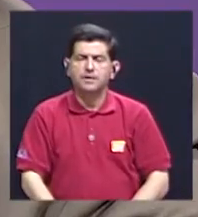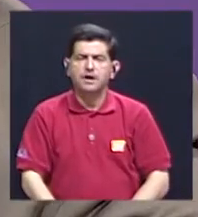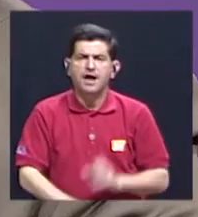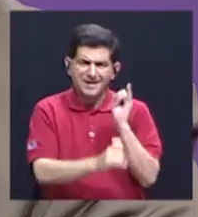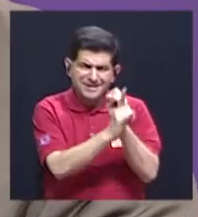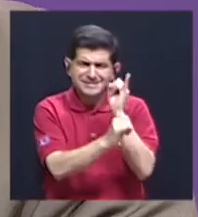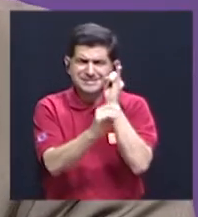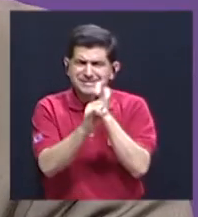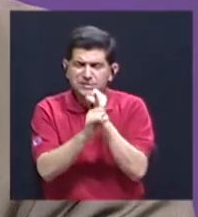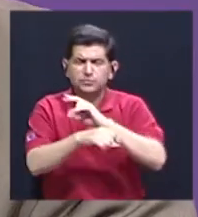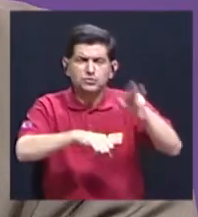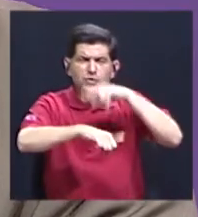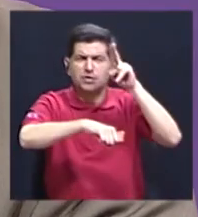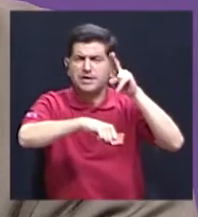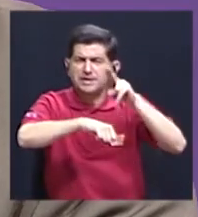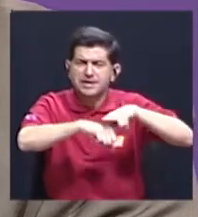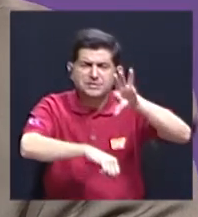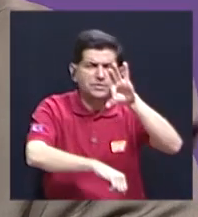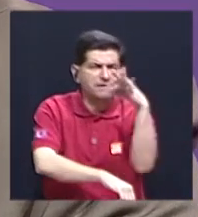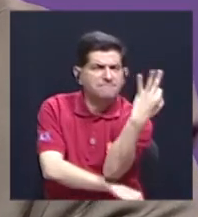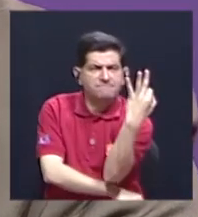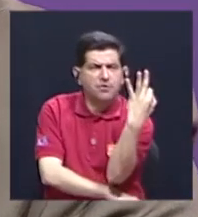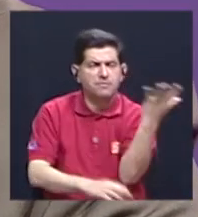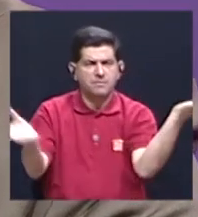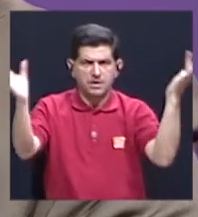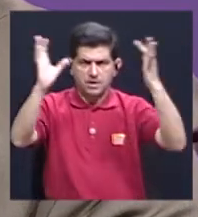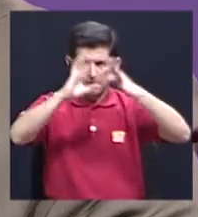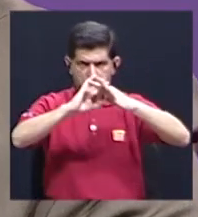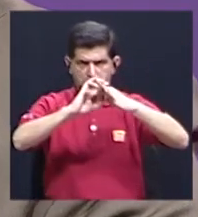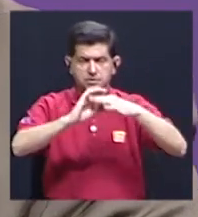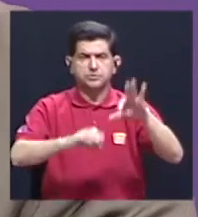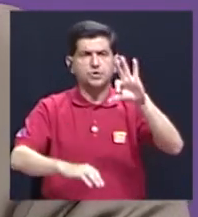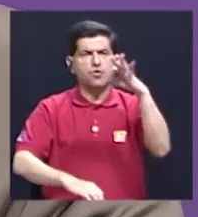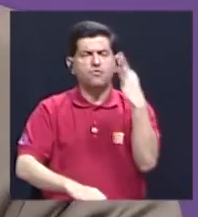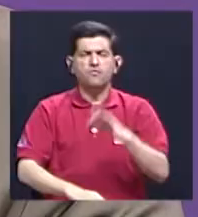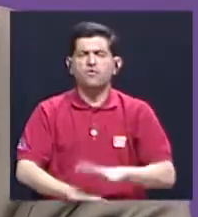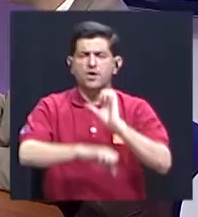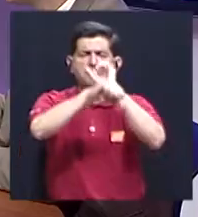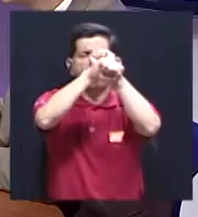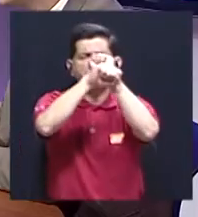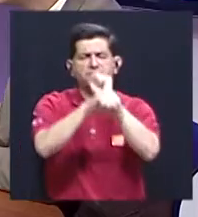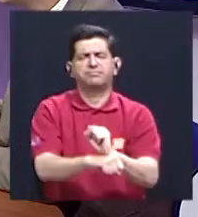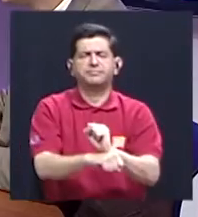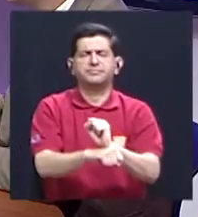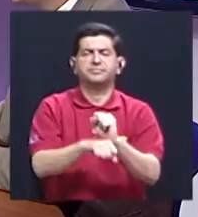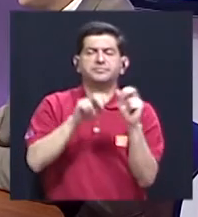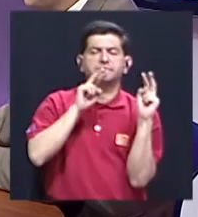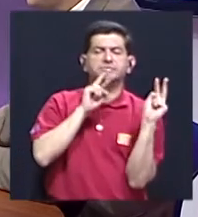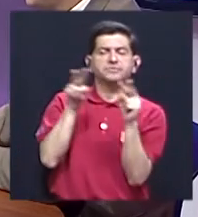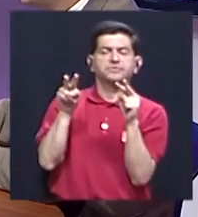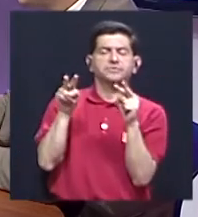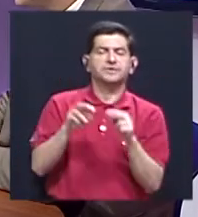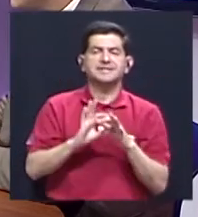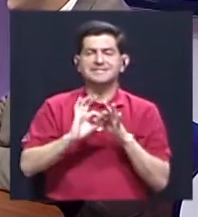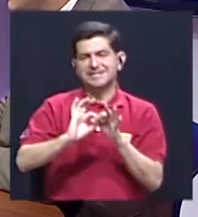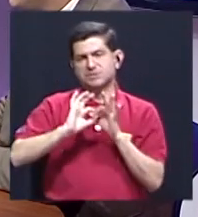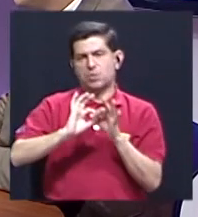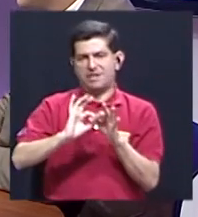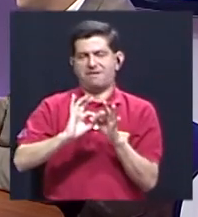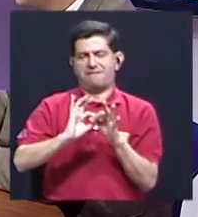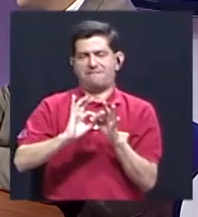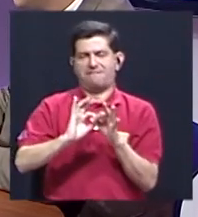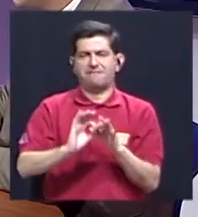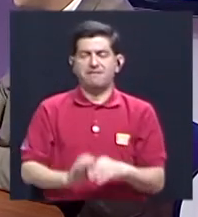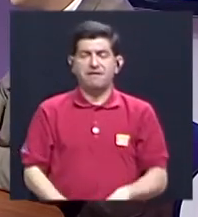institucionalmente y nacionalmente relacionado con una forma muy conservadora de mirar la sexualidad. Y es desde